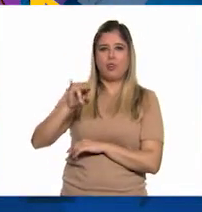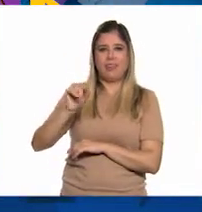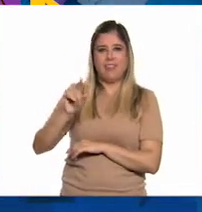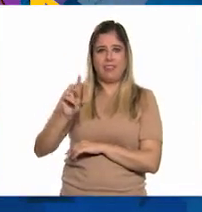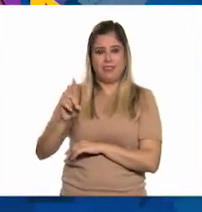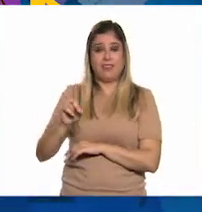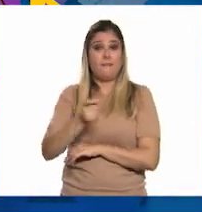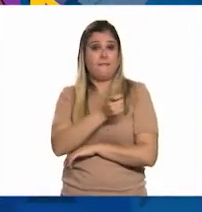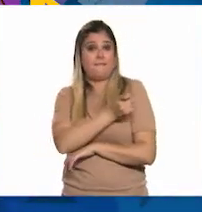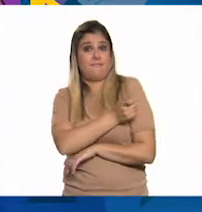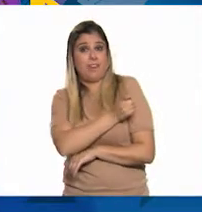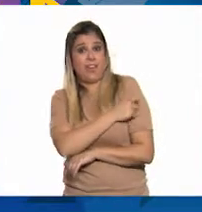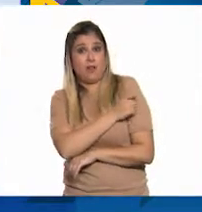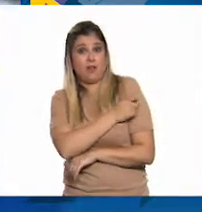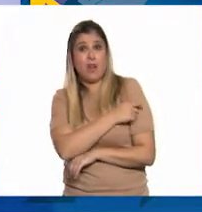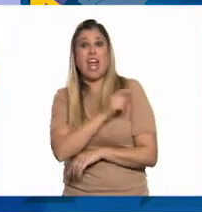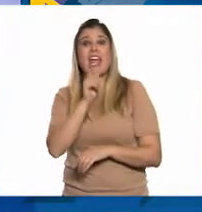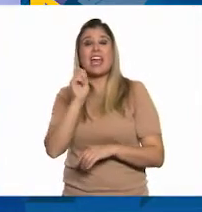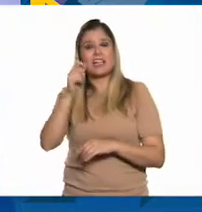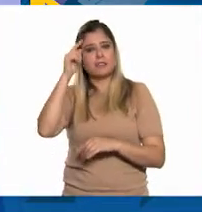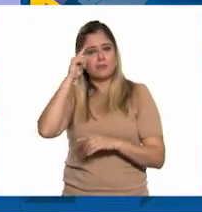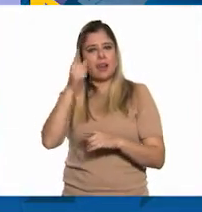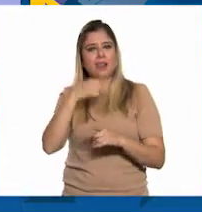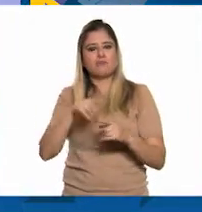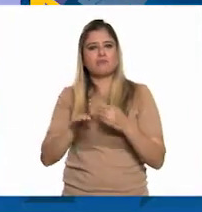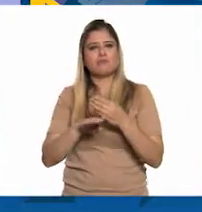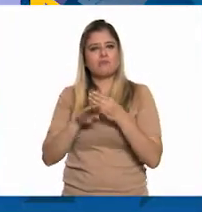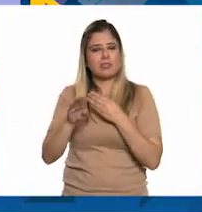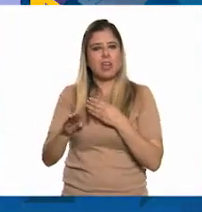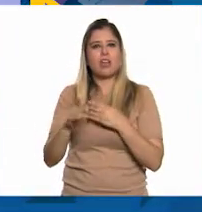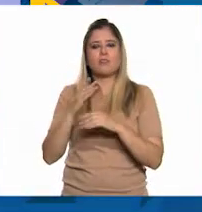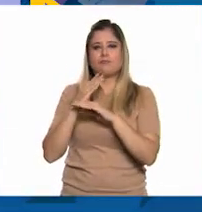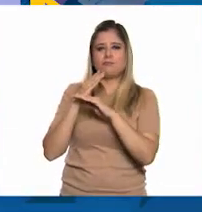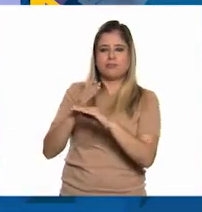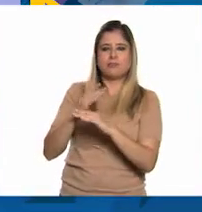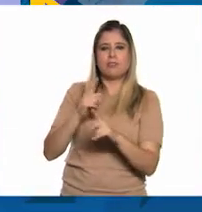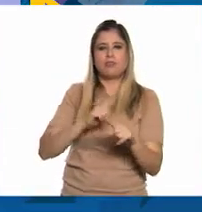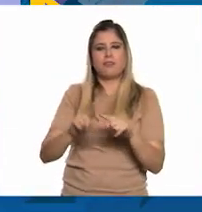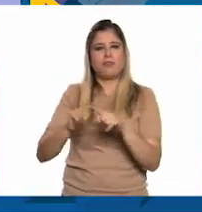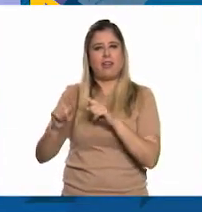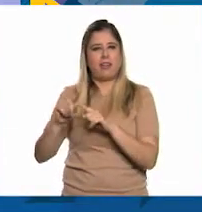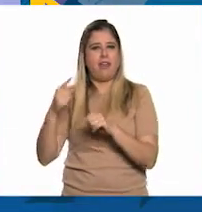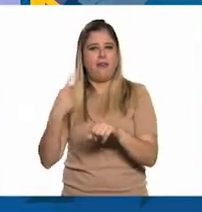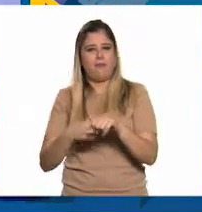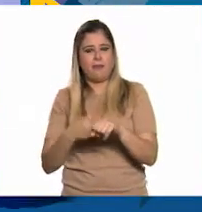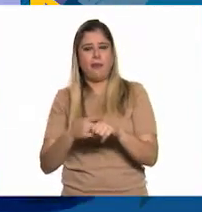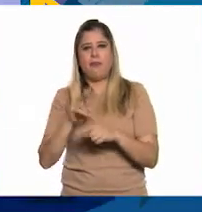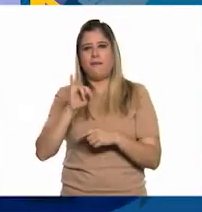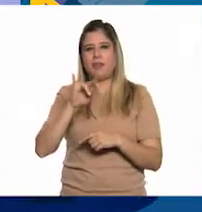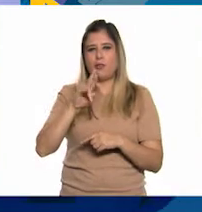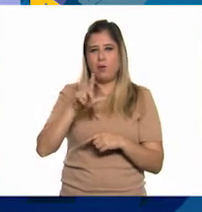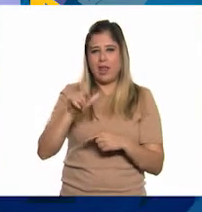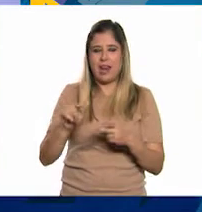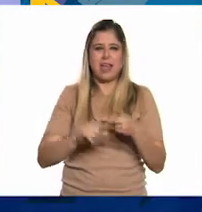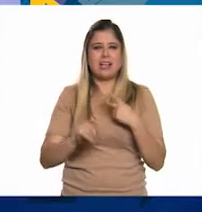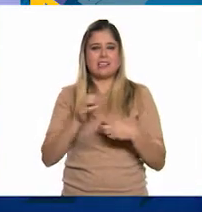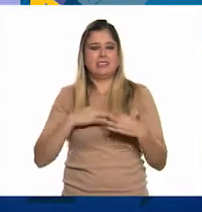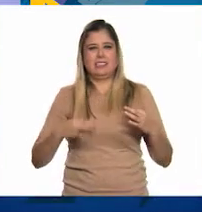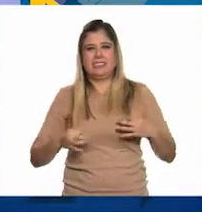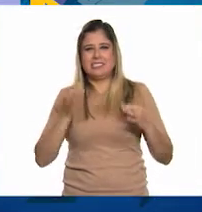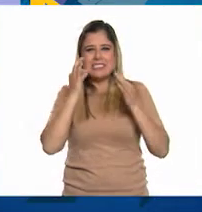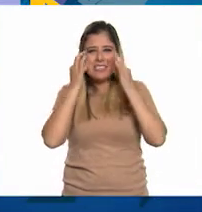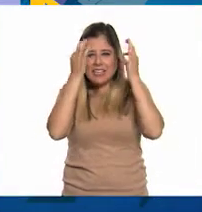Las vacunas son el instrumento clave para prevenir y combatir diversas enfermedades como la viruela, el sarampión